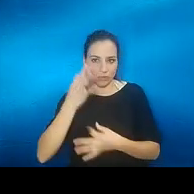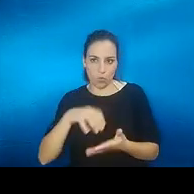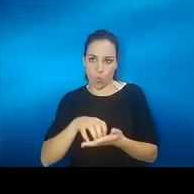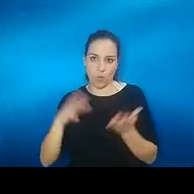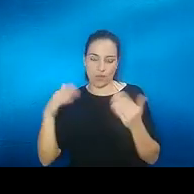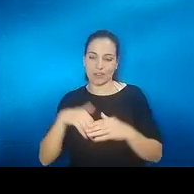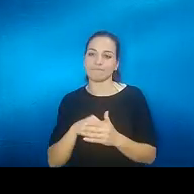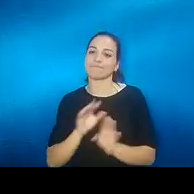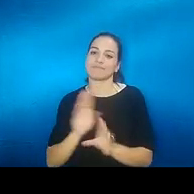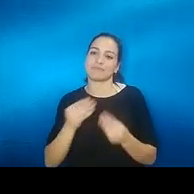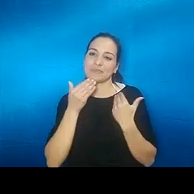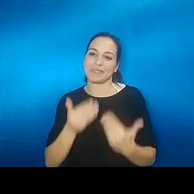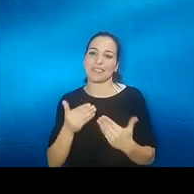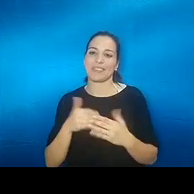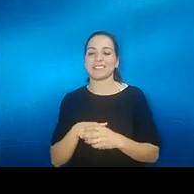Muchísimas gracias